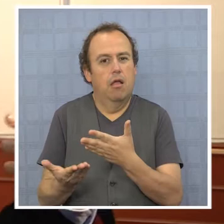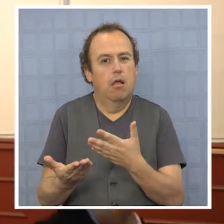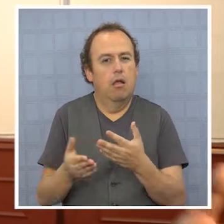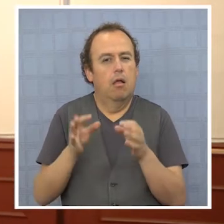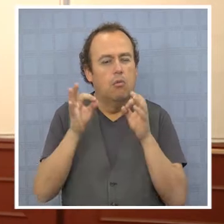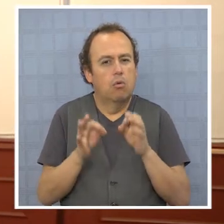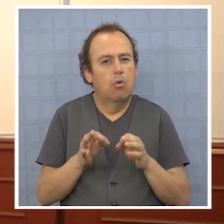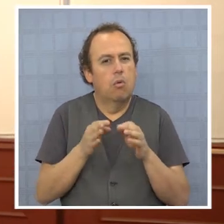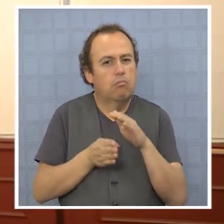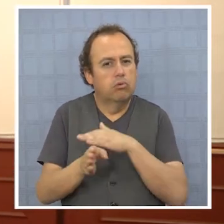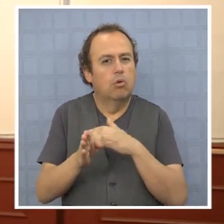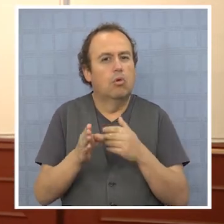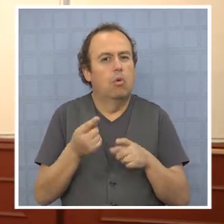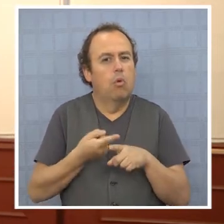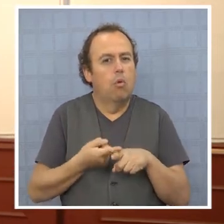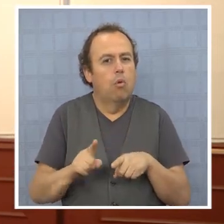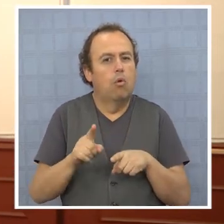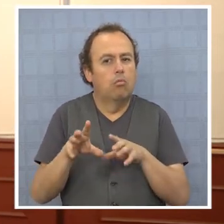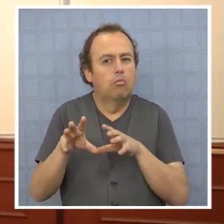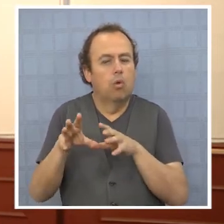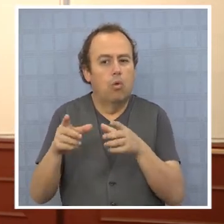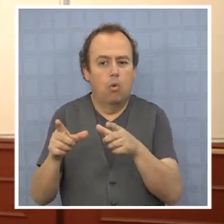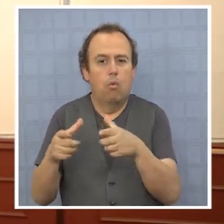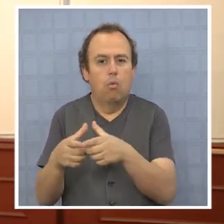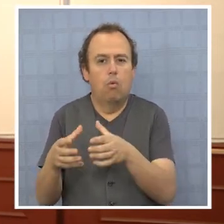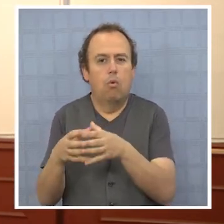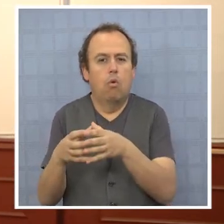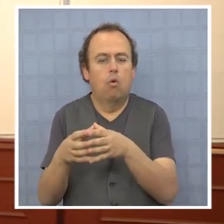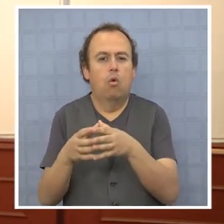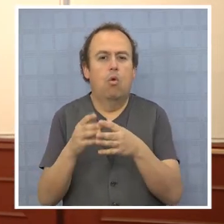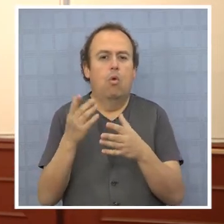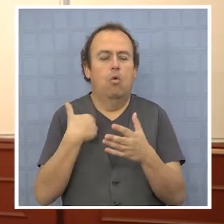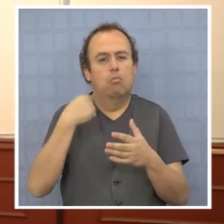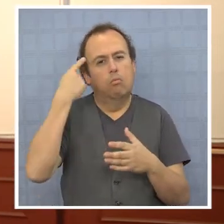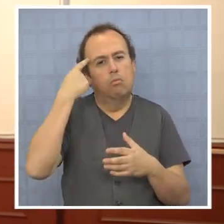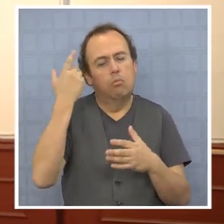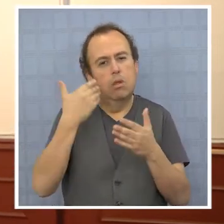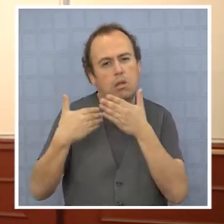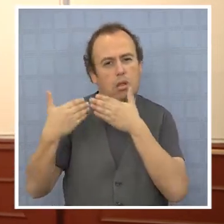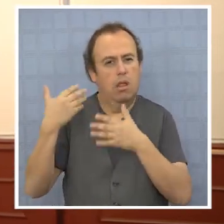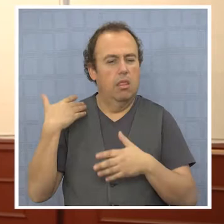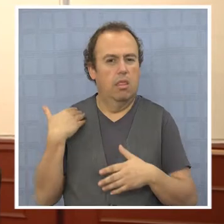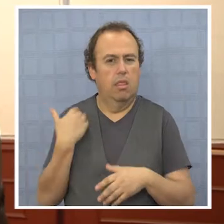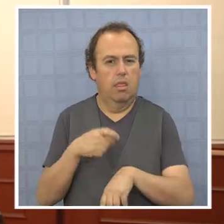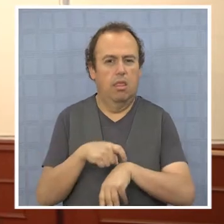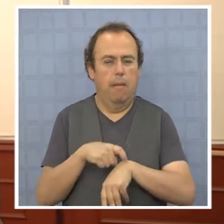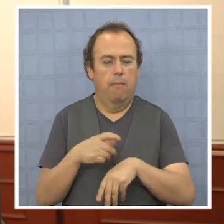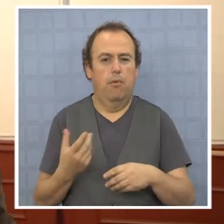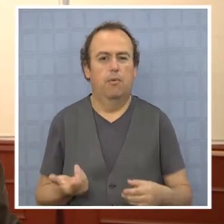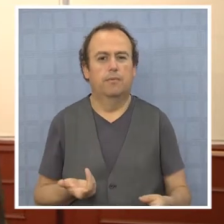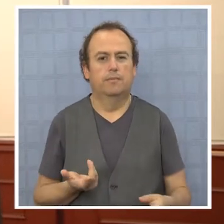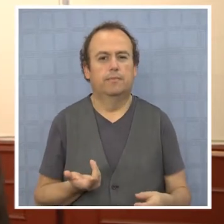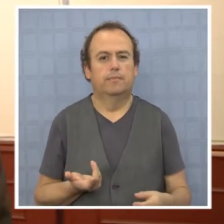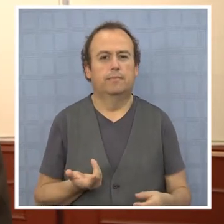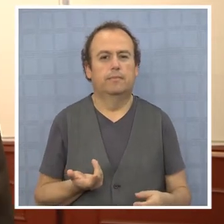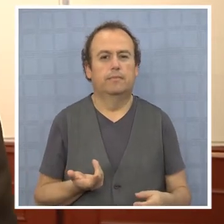acceder a cuotas. Hoy en ¿qué es lo que ha ocurrido? Por criterios históricos, un criterio histórico